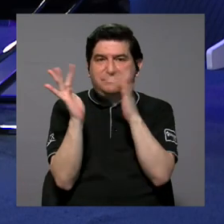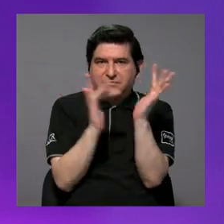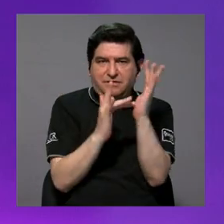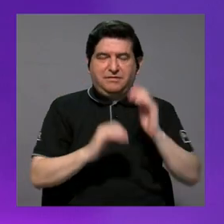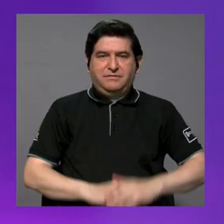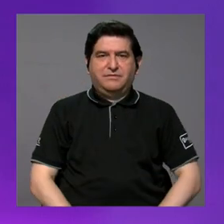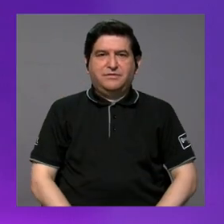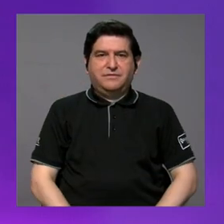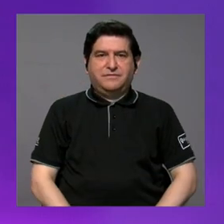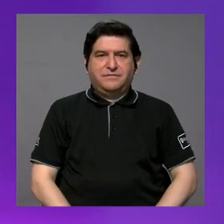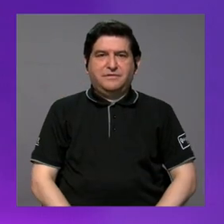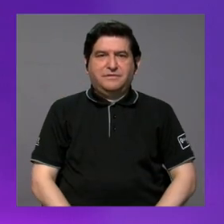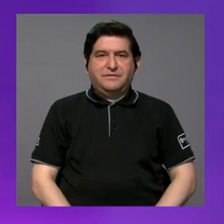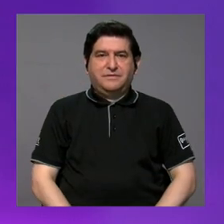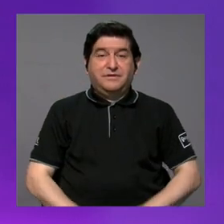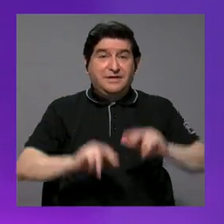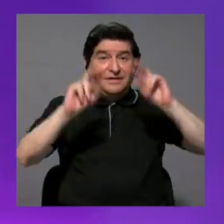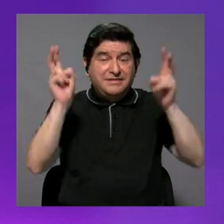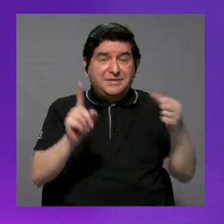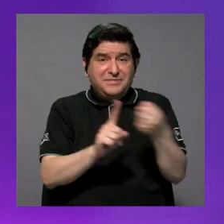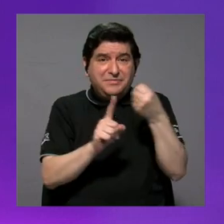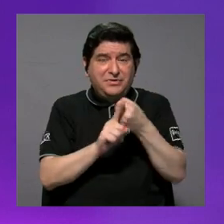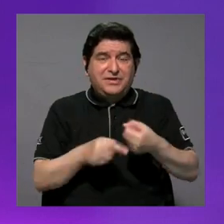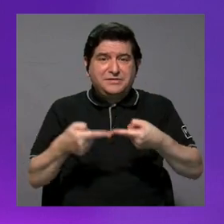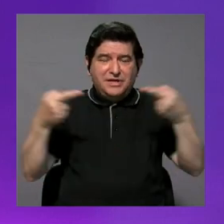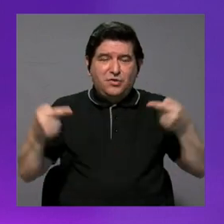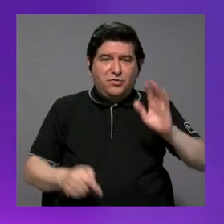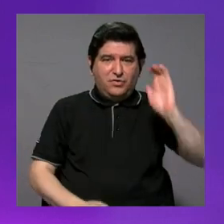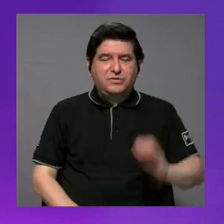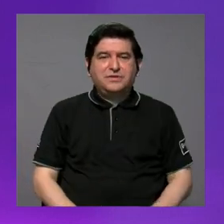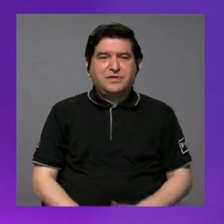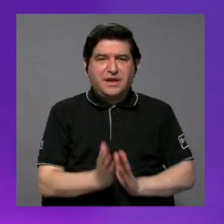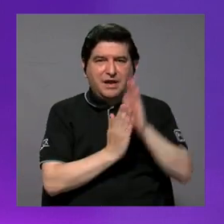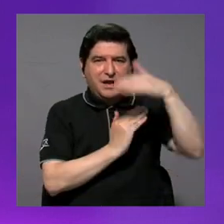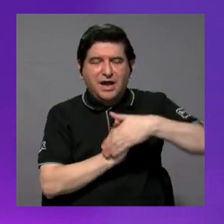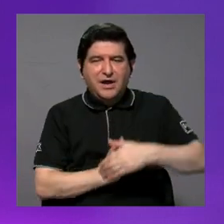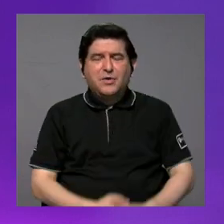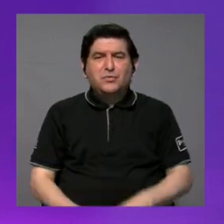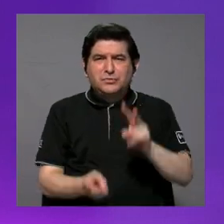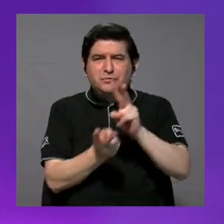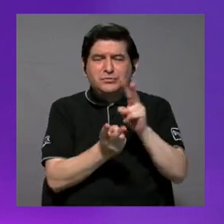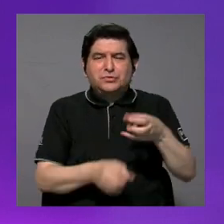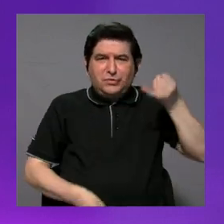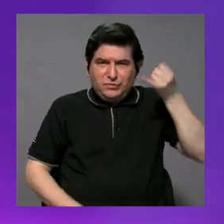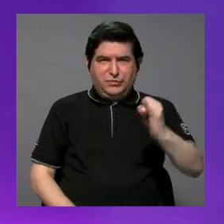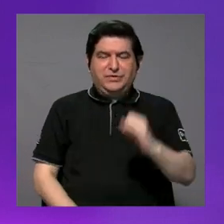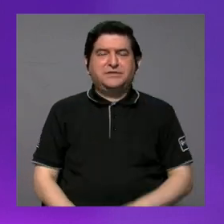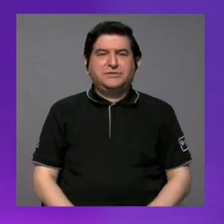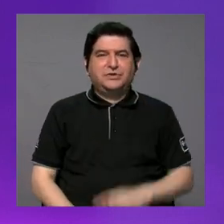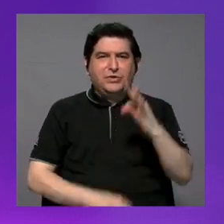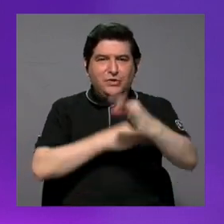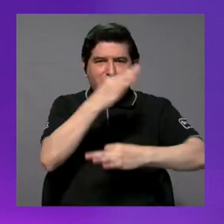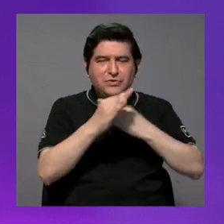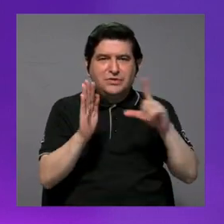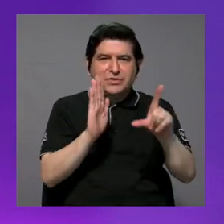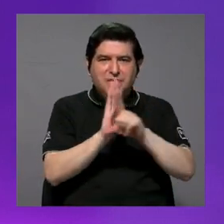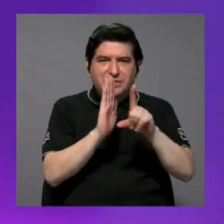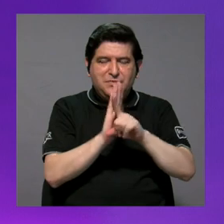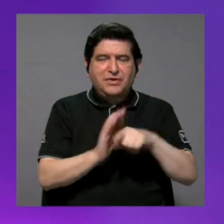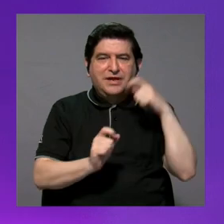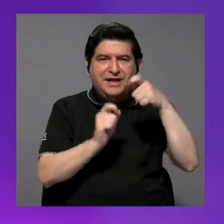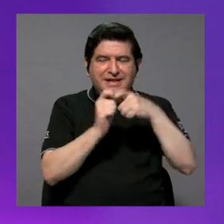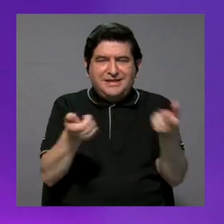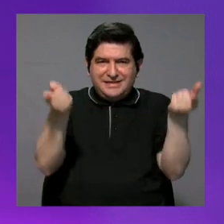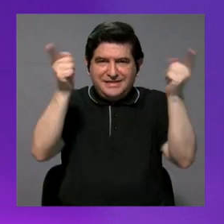abril. Y esto nos lleva al tema de violencia contra la niñez, abusos sexuales y violaciones. ¿Cuál es la tipificación legal de este caso